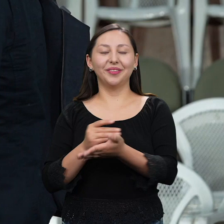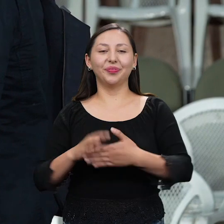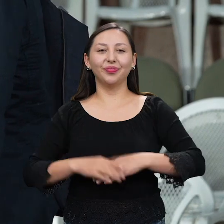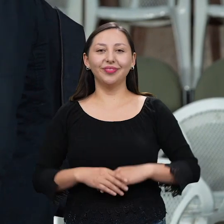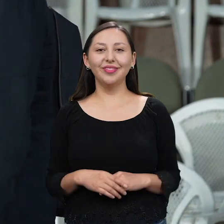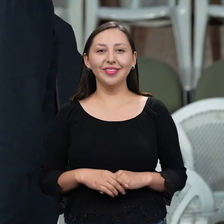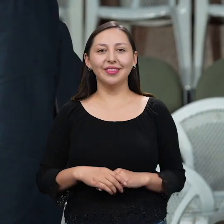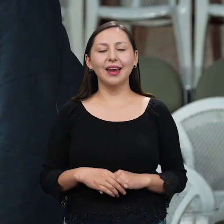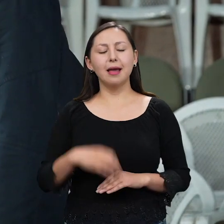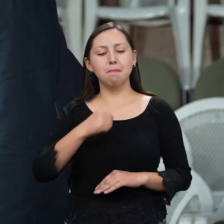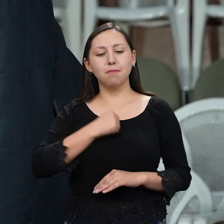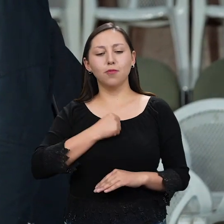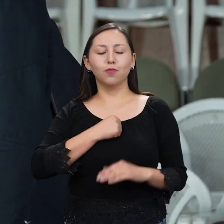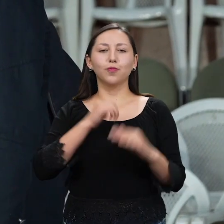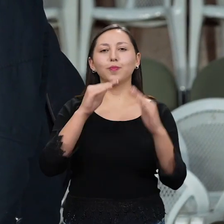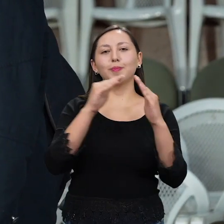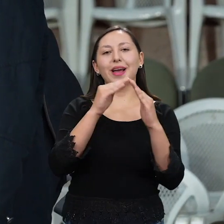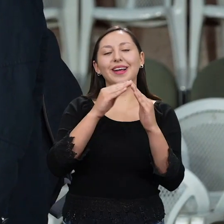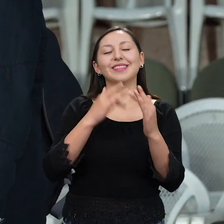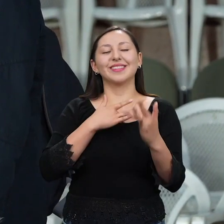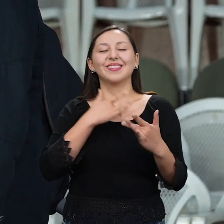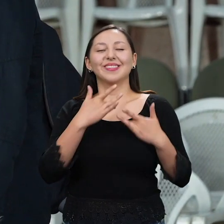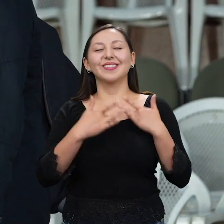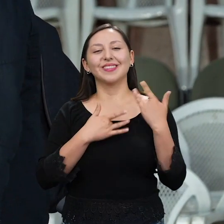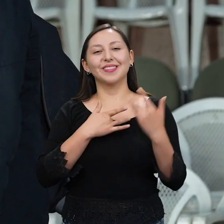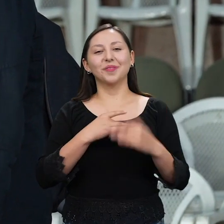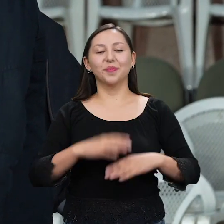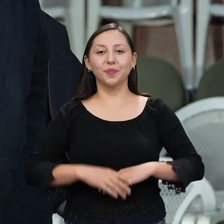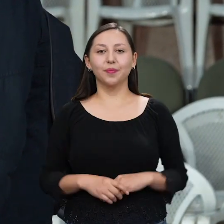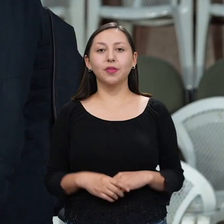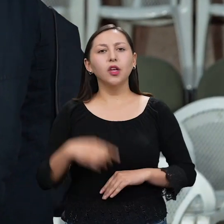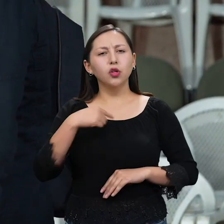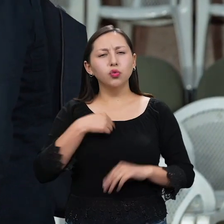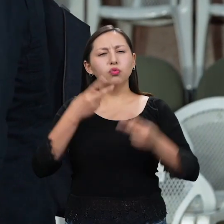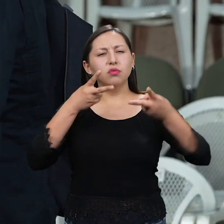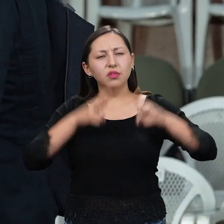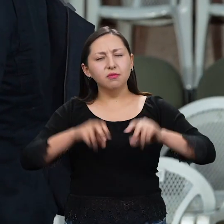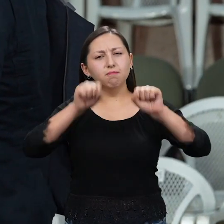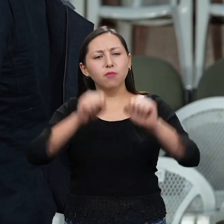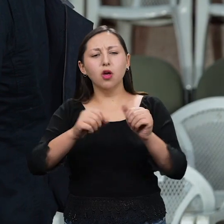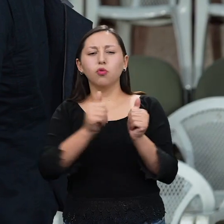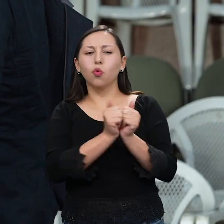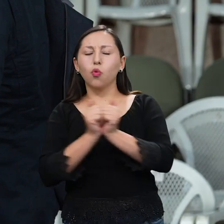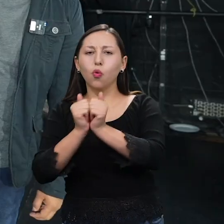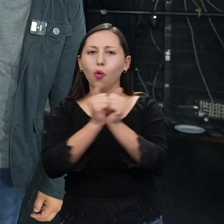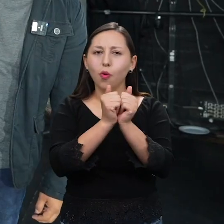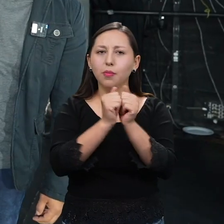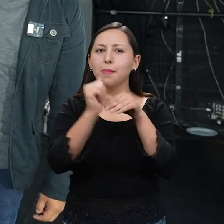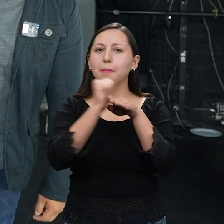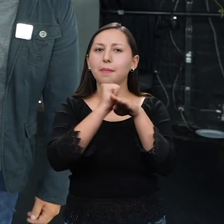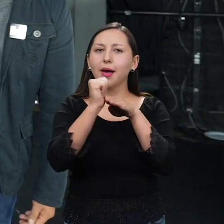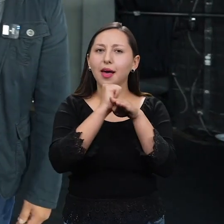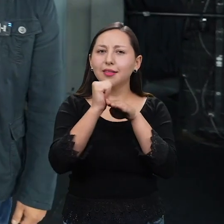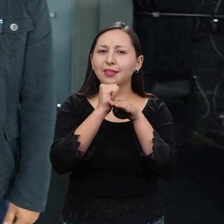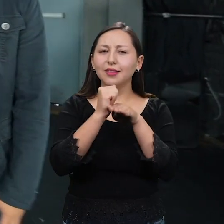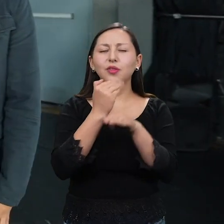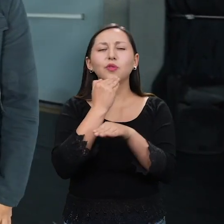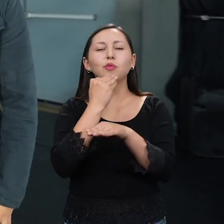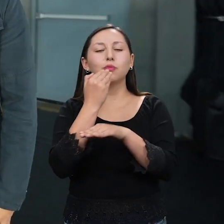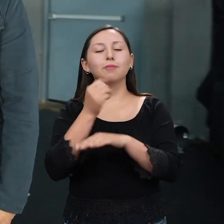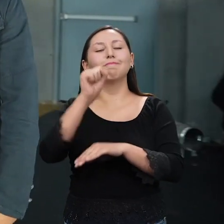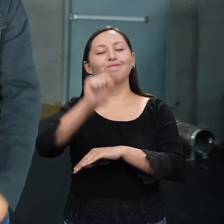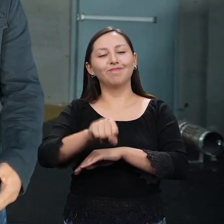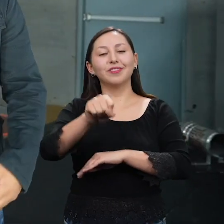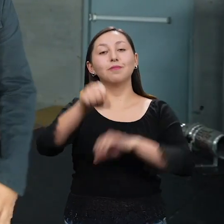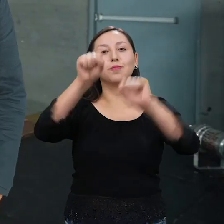¡Qué bien! Oye, ¿y yo también puedo entrenar con ustedes? ¿Cómo ensayar? Claro, sí. Justamente